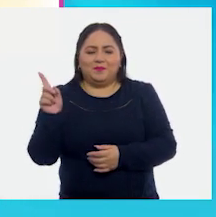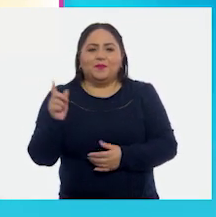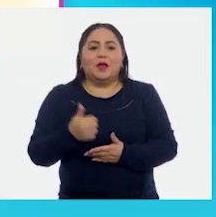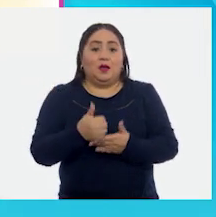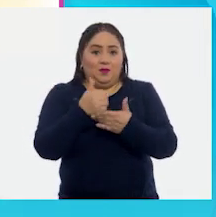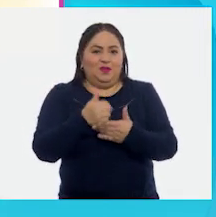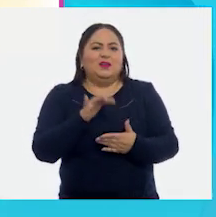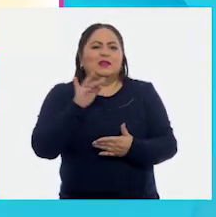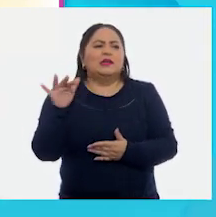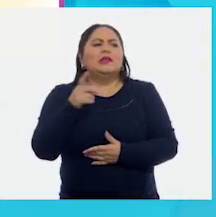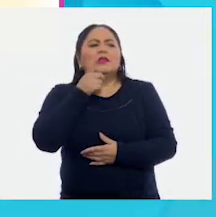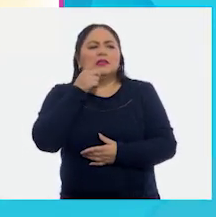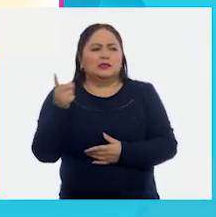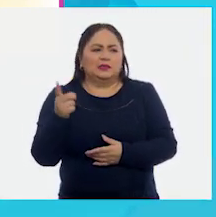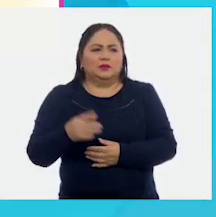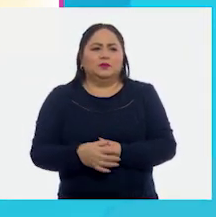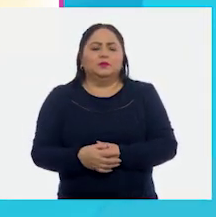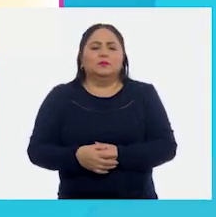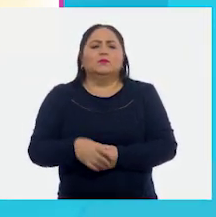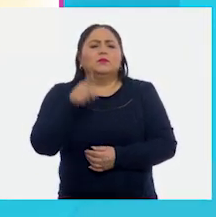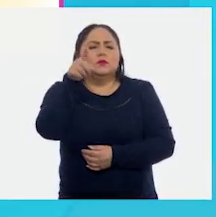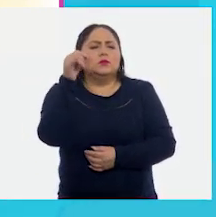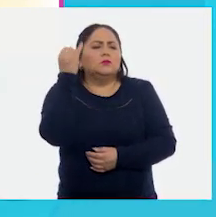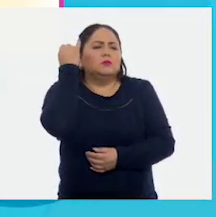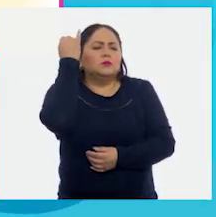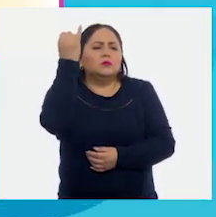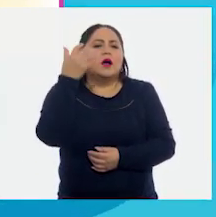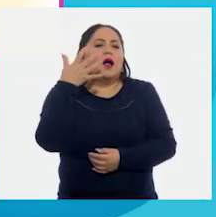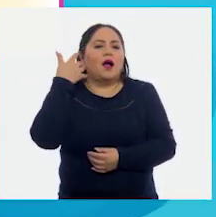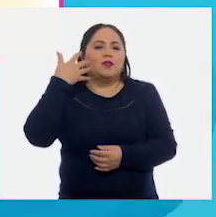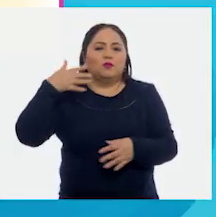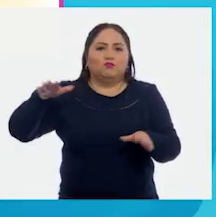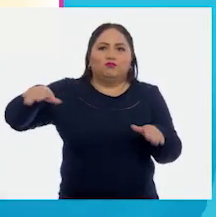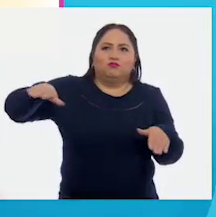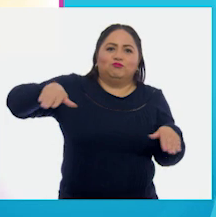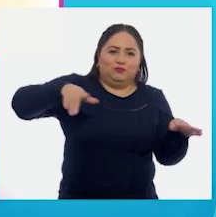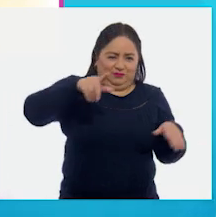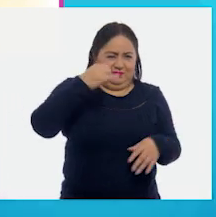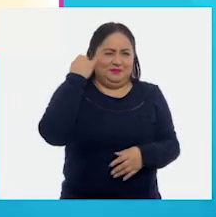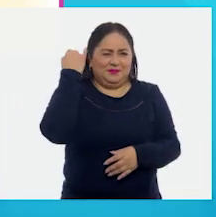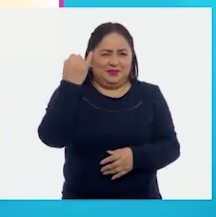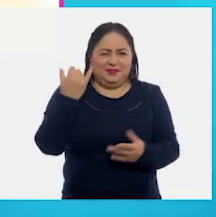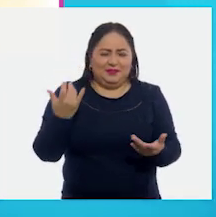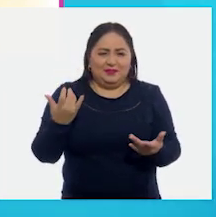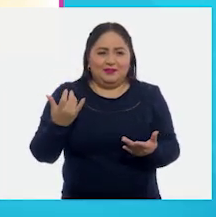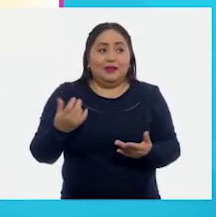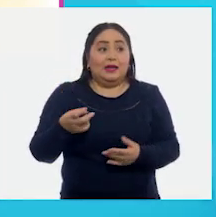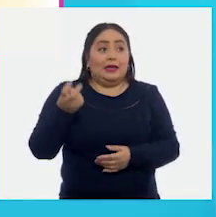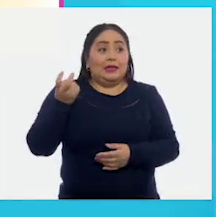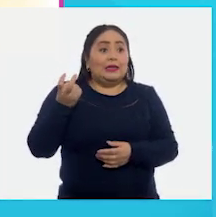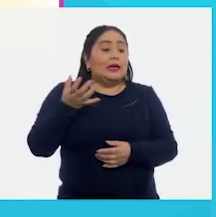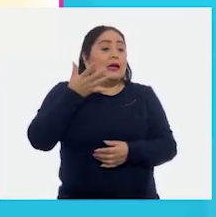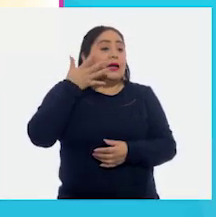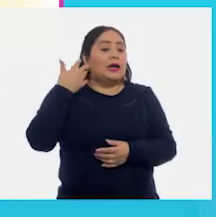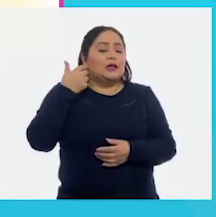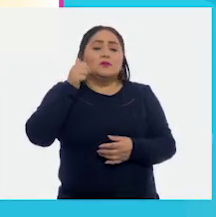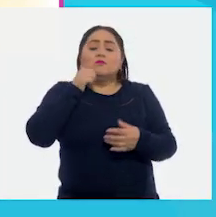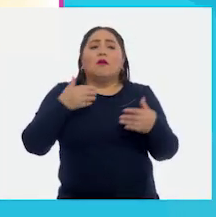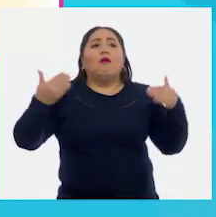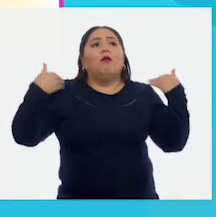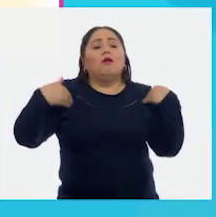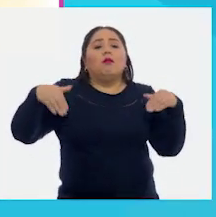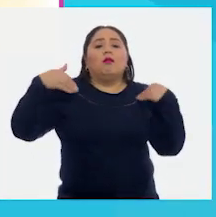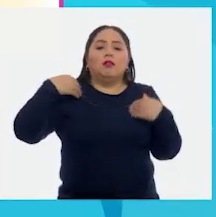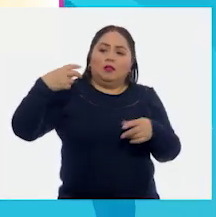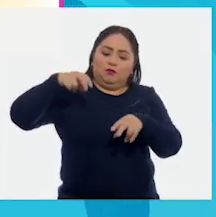a leerlo, por favor? Claro que sí. ¿Te imaginas un gato volador? Este gato pasea a las